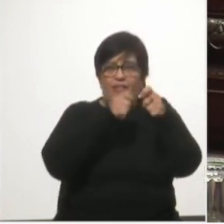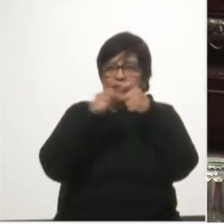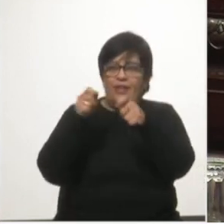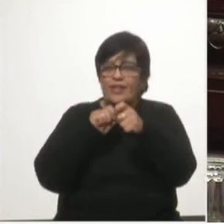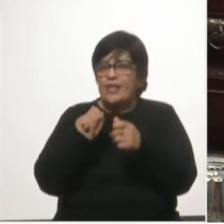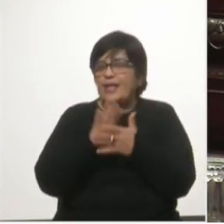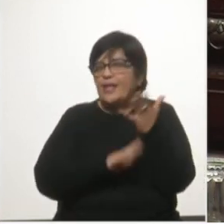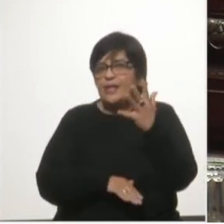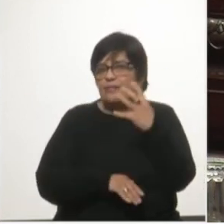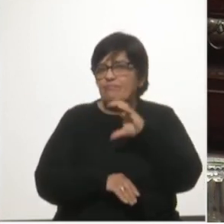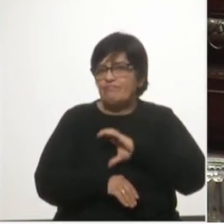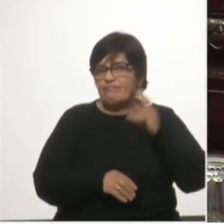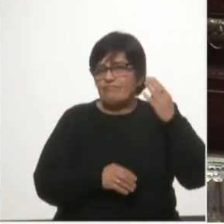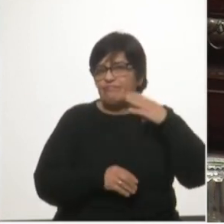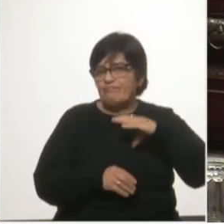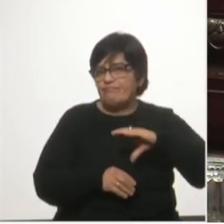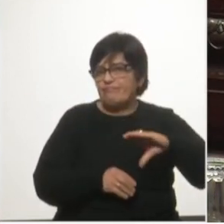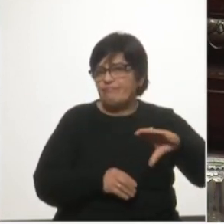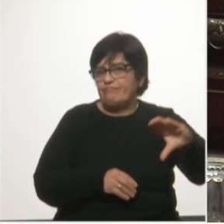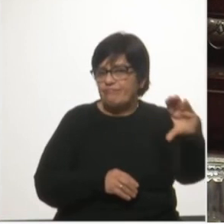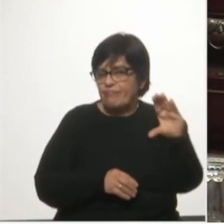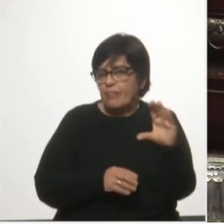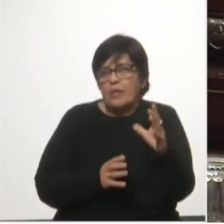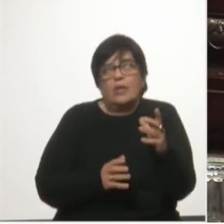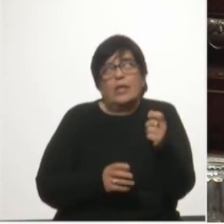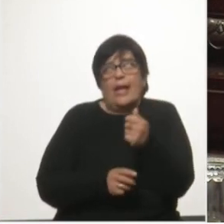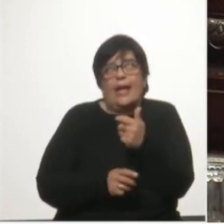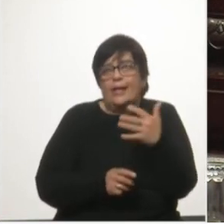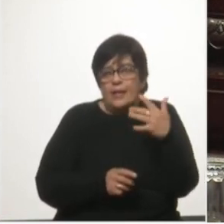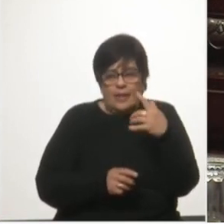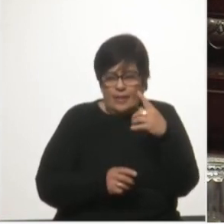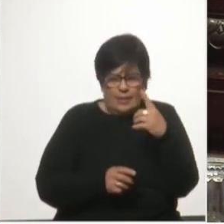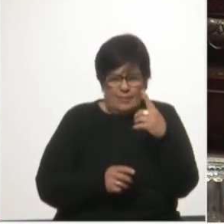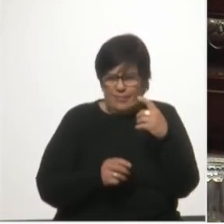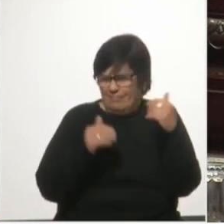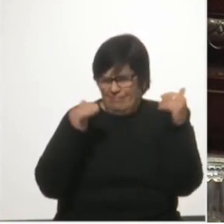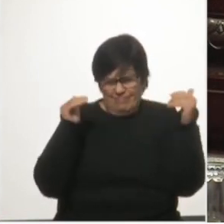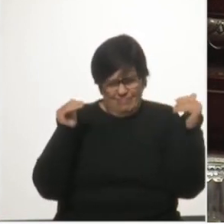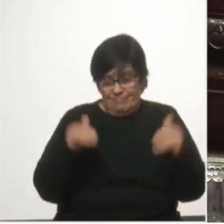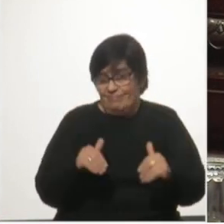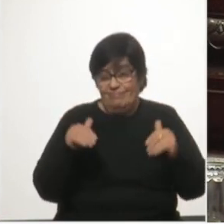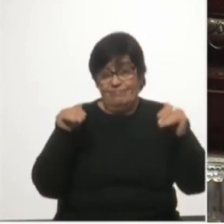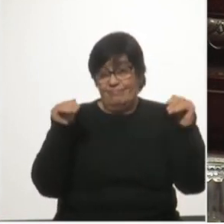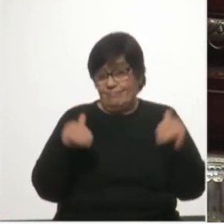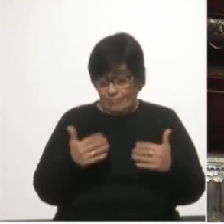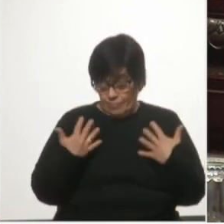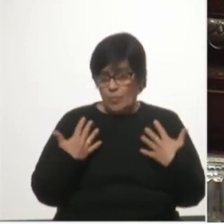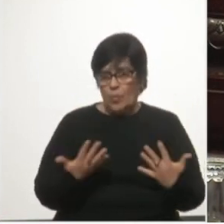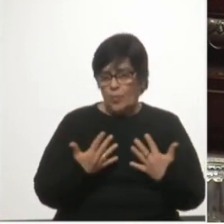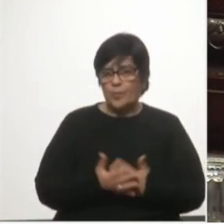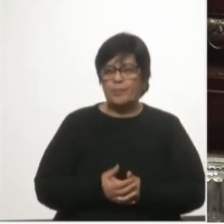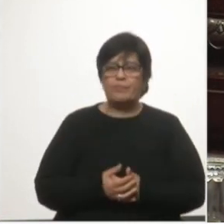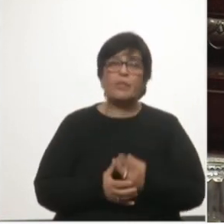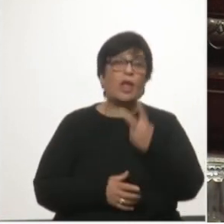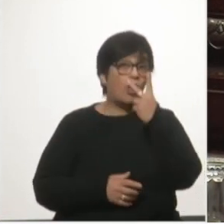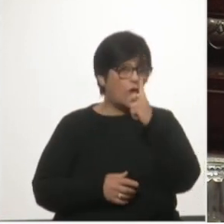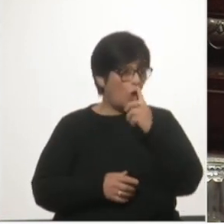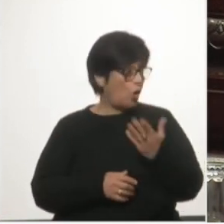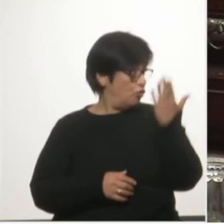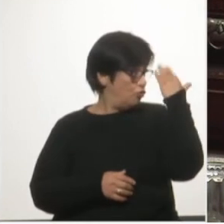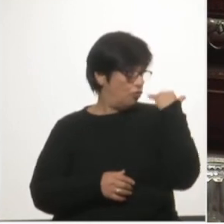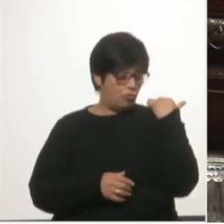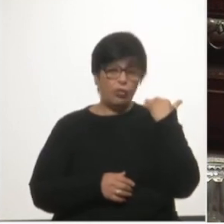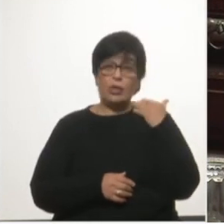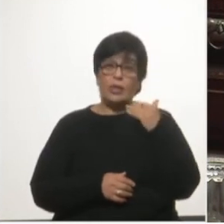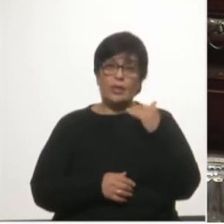y llevarse en sus bolsillos una cifra realmente multimillonaria. El 2 de junio pasado